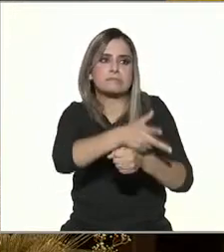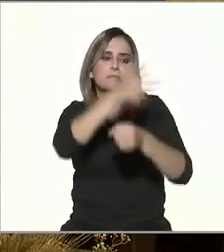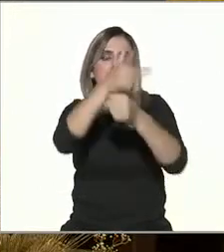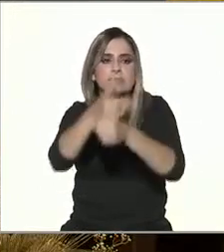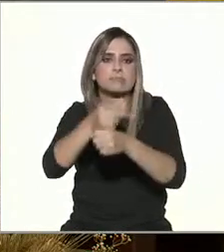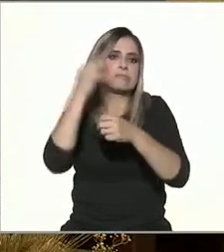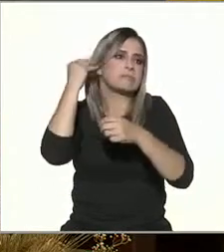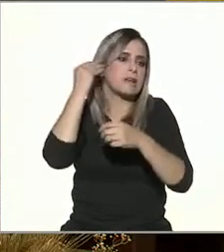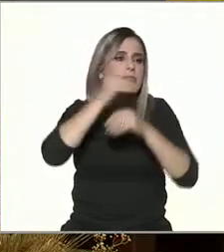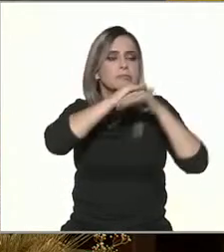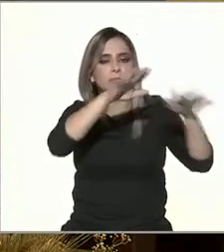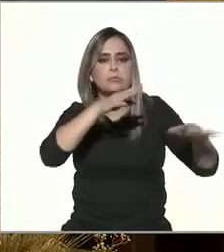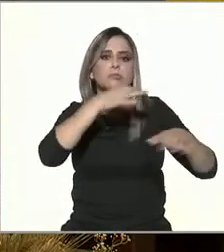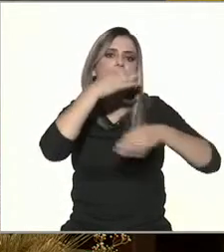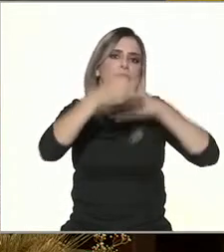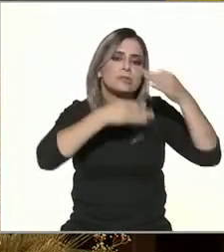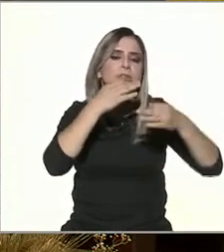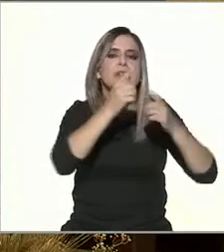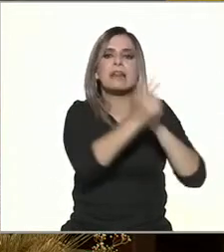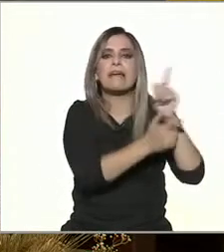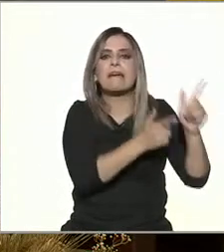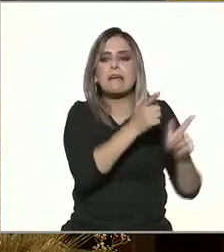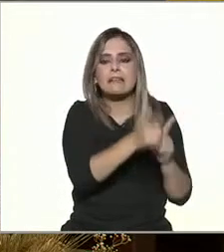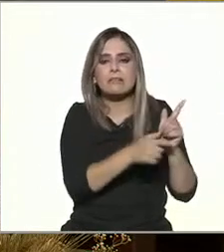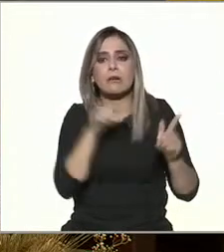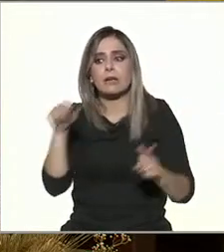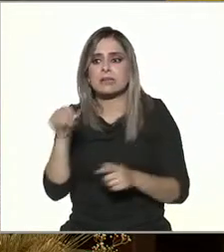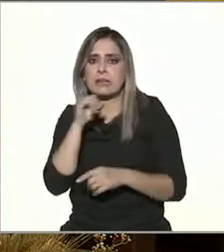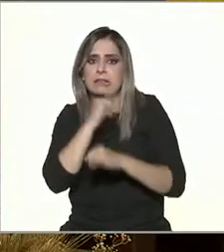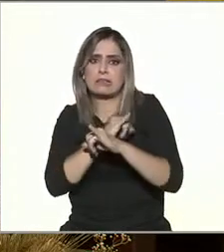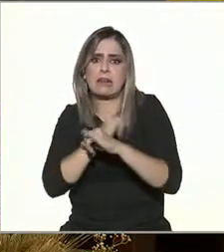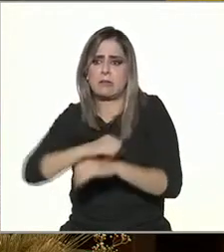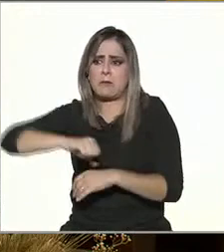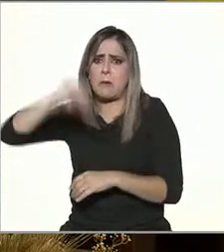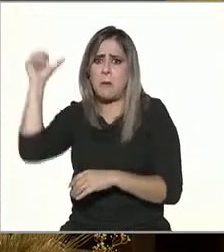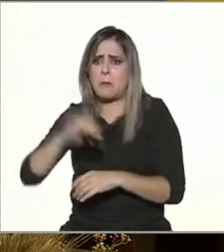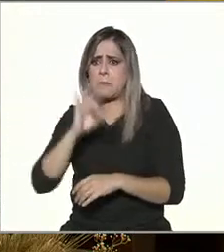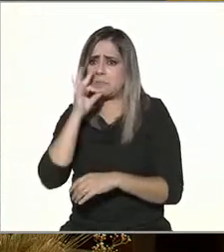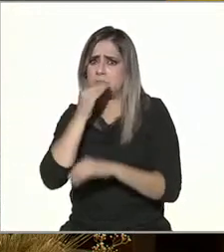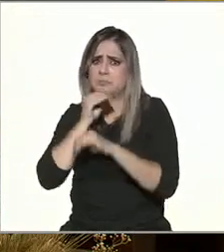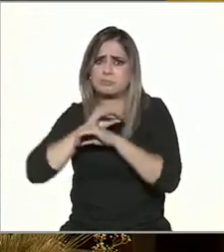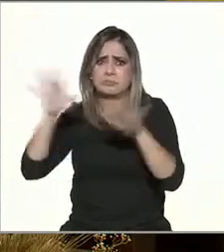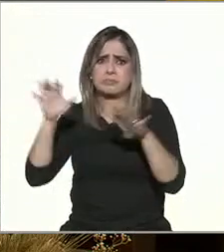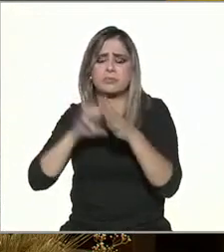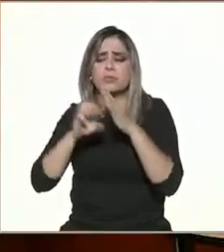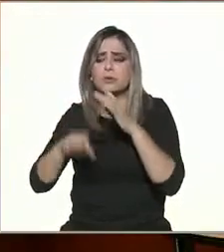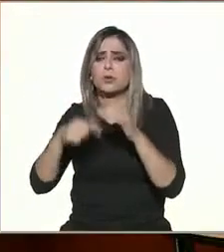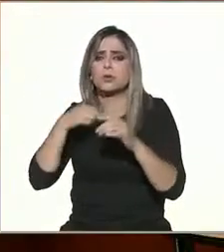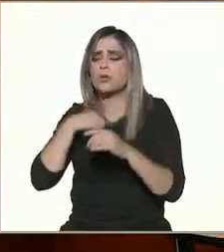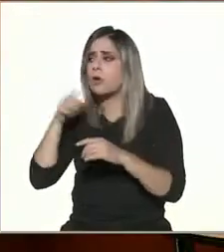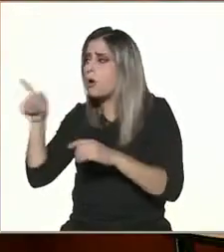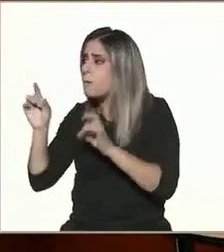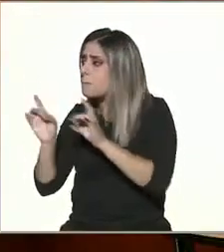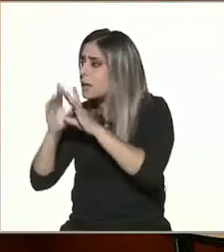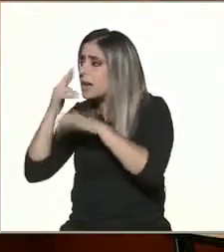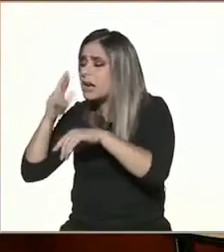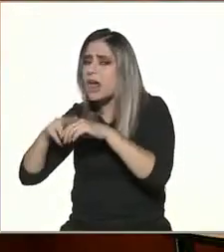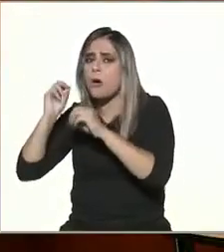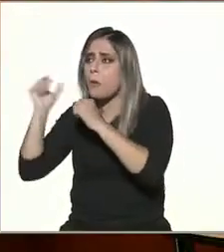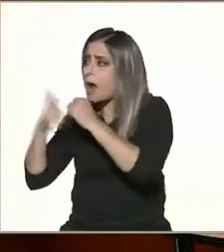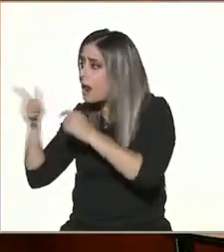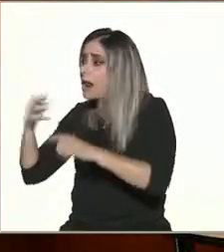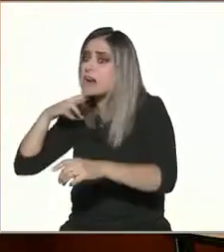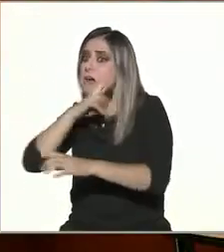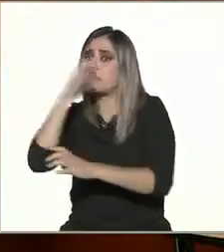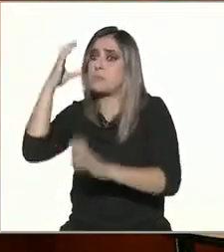porque se vuelve una sociedad participativa. Vemos un bache afuera de nuestra casa, lo denunciamos y ya queremos inmediatamente tener a la